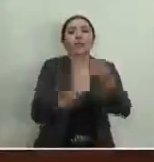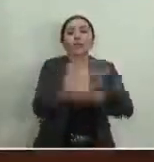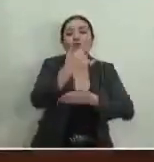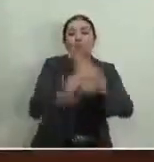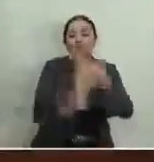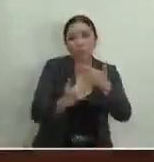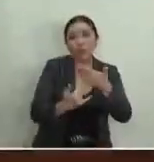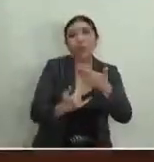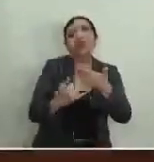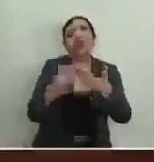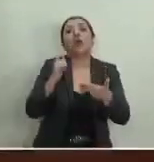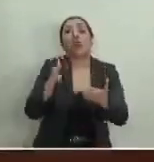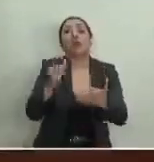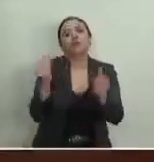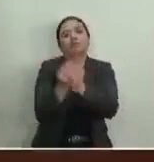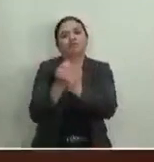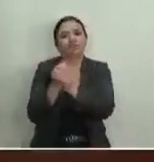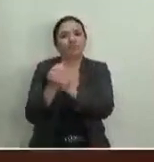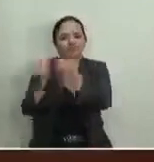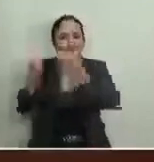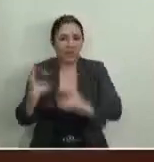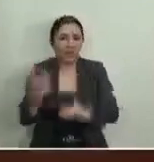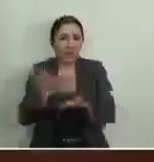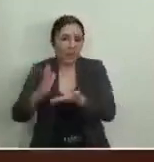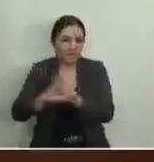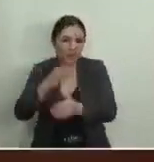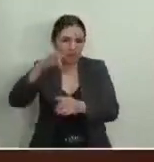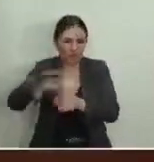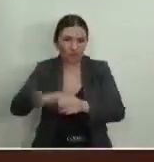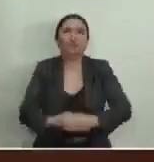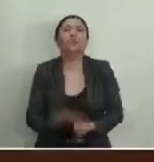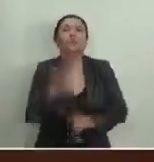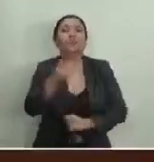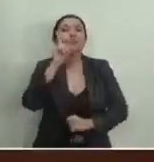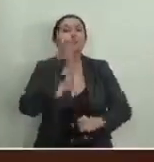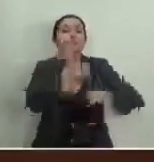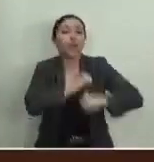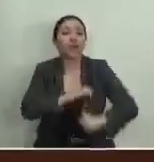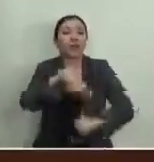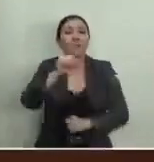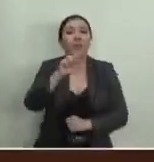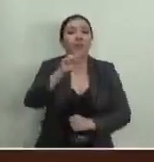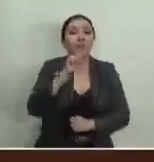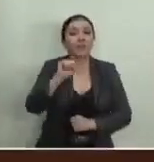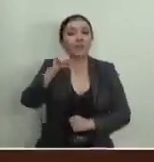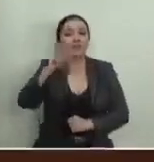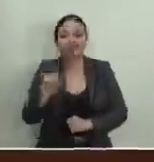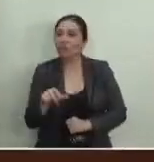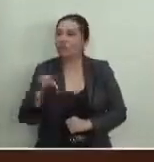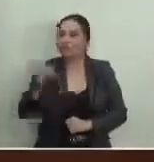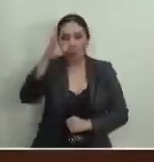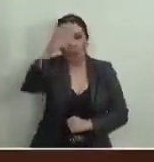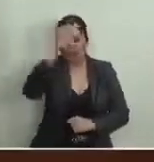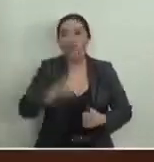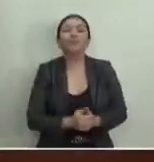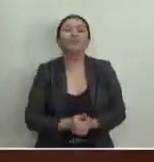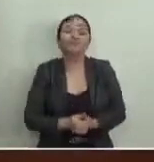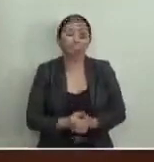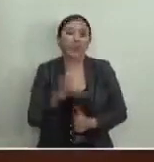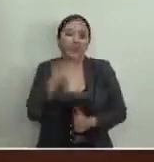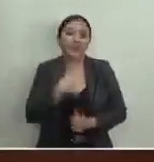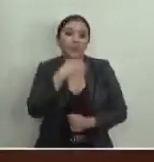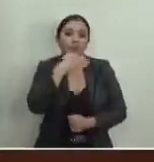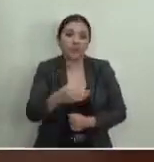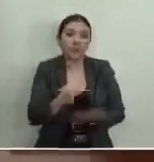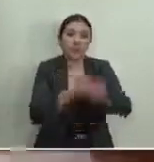sometí a consideración será voto particular. Gracias, magistrada. Magistrada María Silva Rojas. En contra del proyecto. Magistrada Presidenta, el